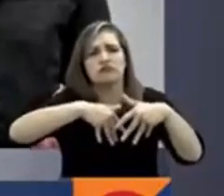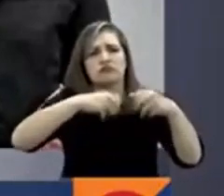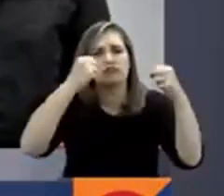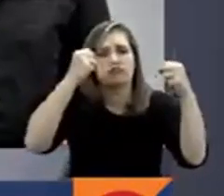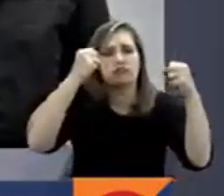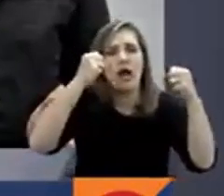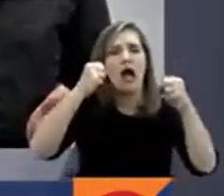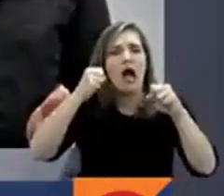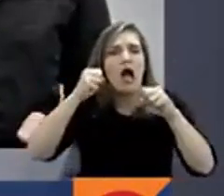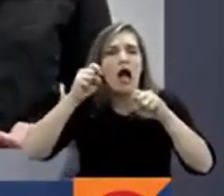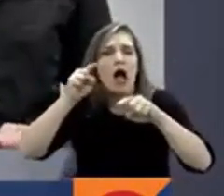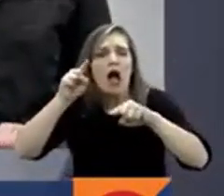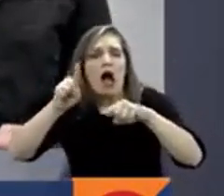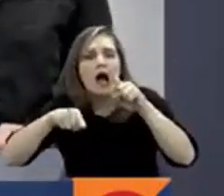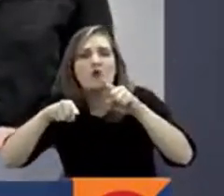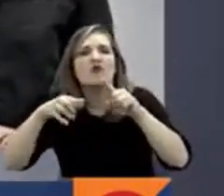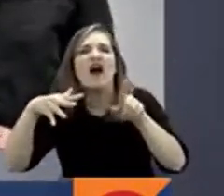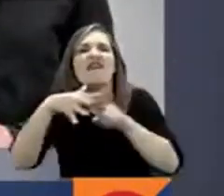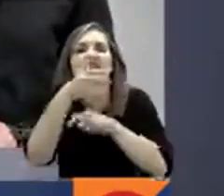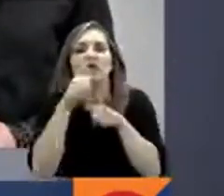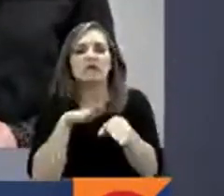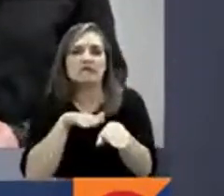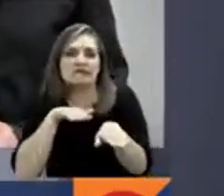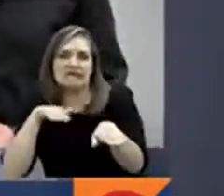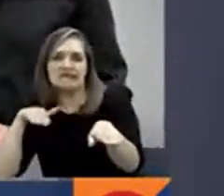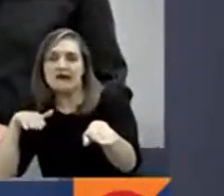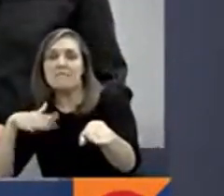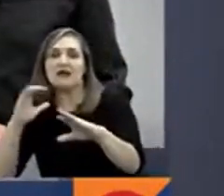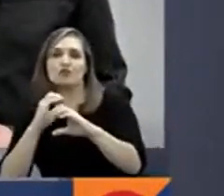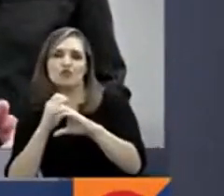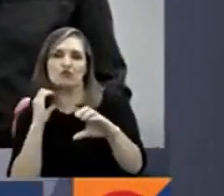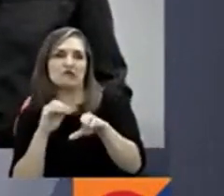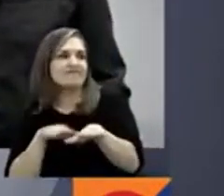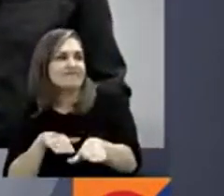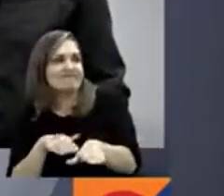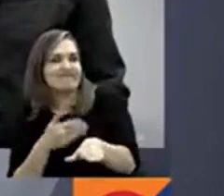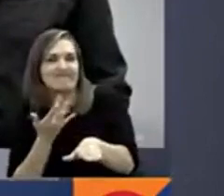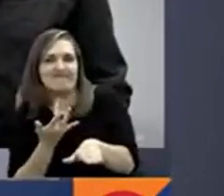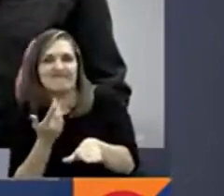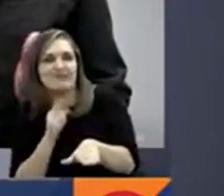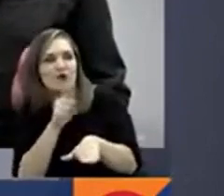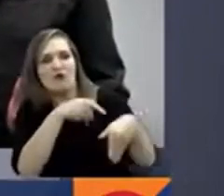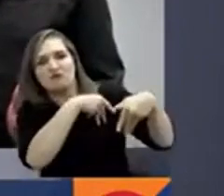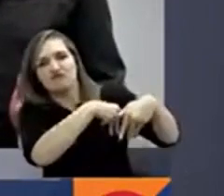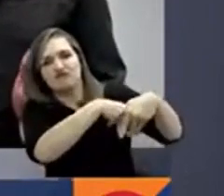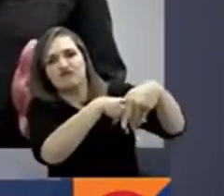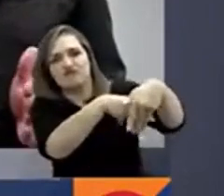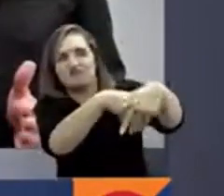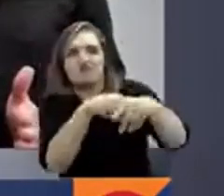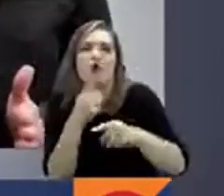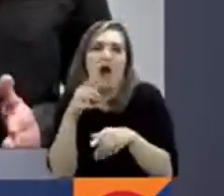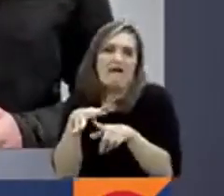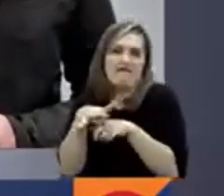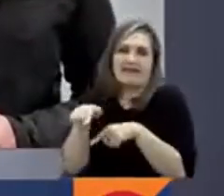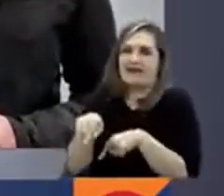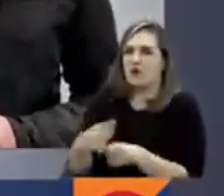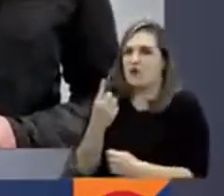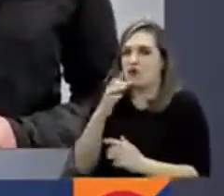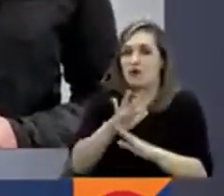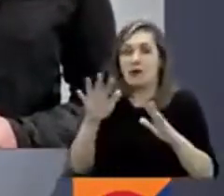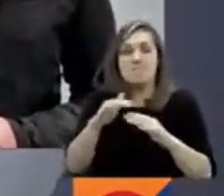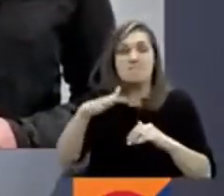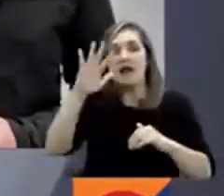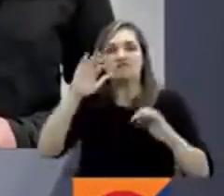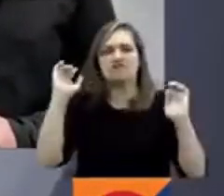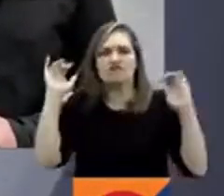algunas afectaciones a la movilidad, particularmente a los buses, que hacen parte del sistema metro. El mayor punto de concentración fue